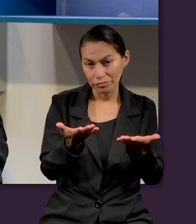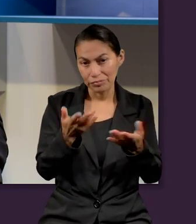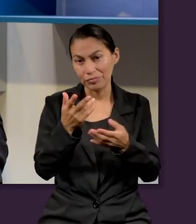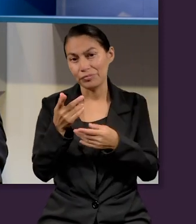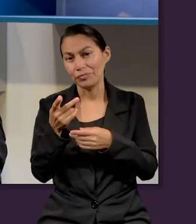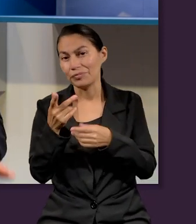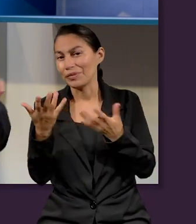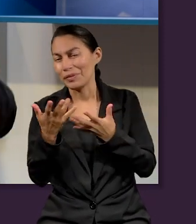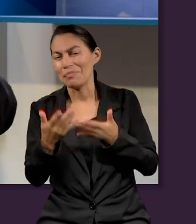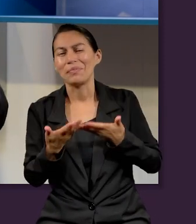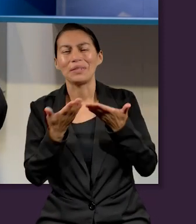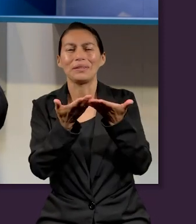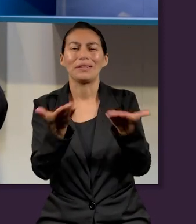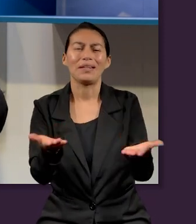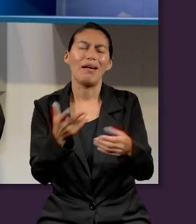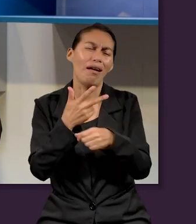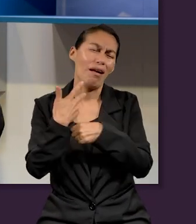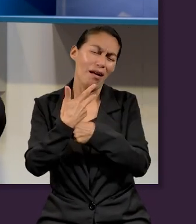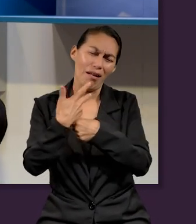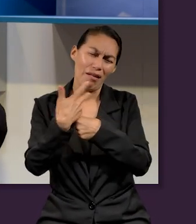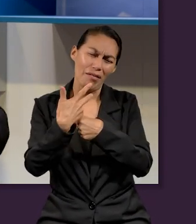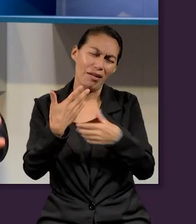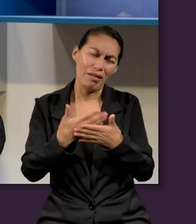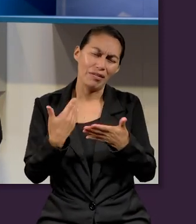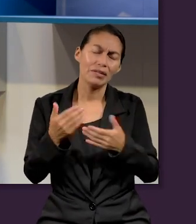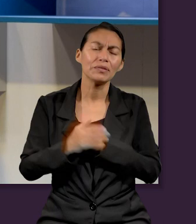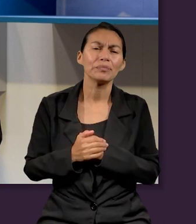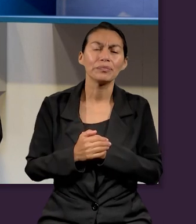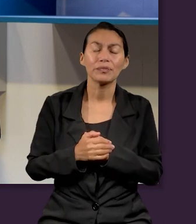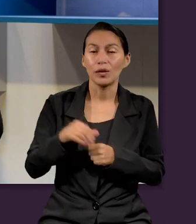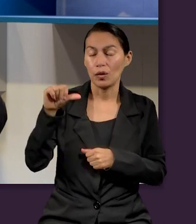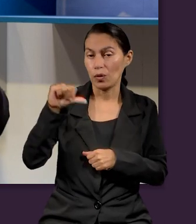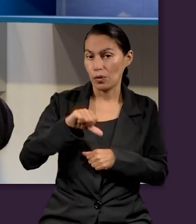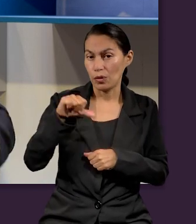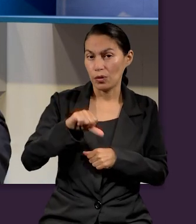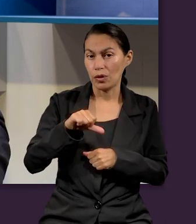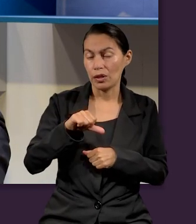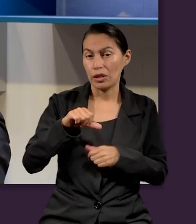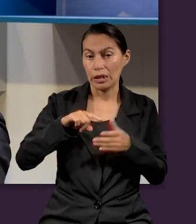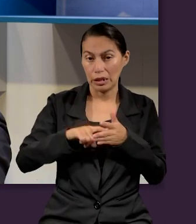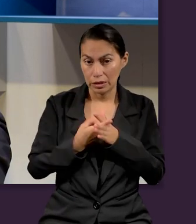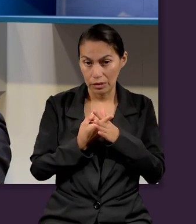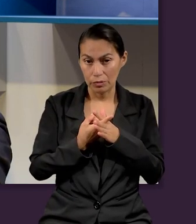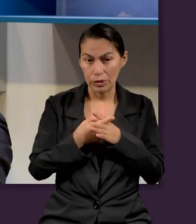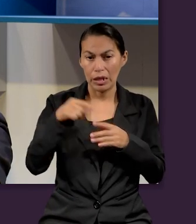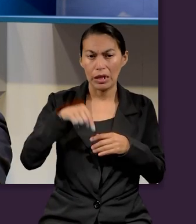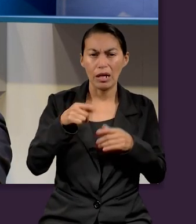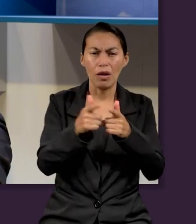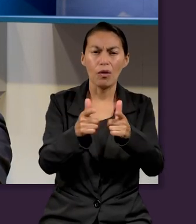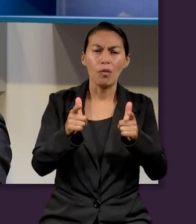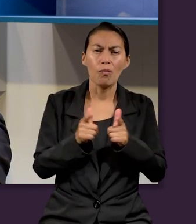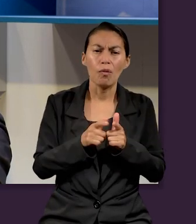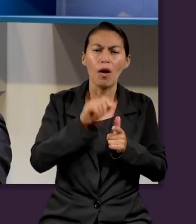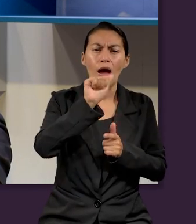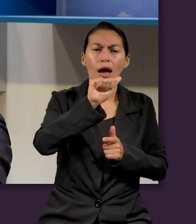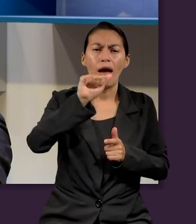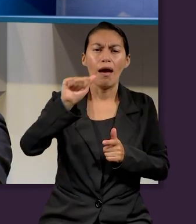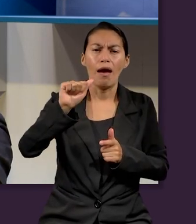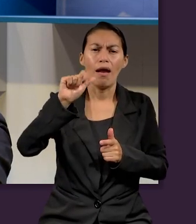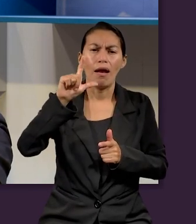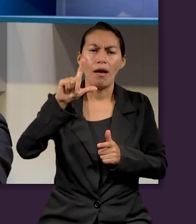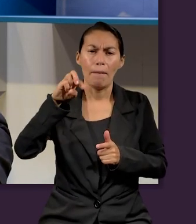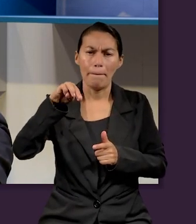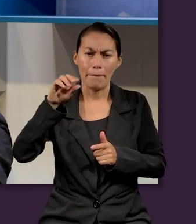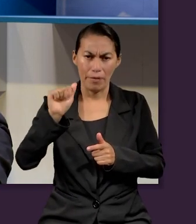lecciones. Y hoy, específicamente hoy que estamos arrancando el trimestre, está con nosotros el grupo